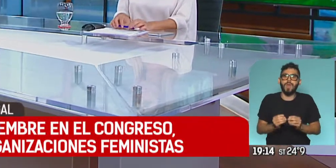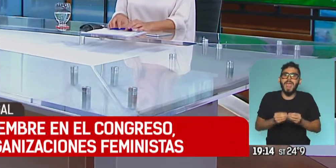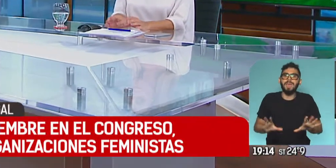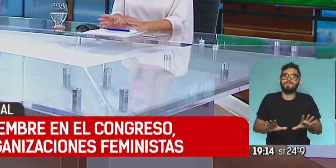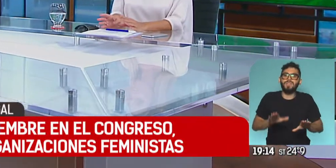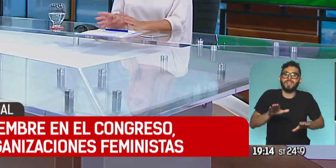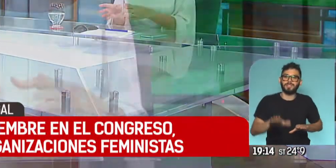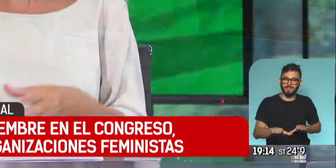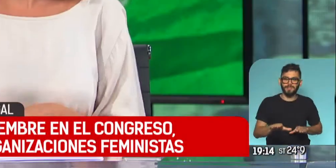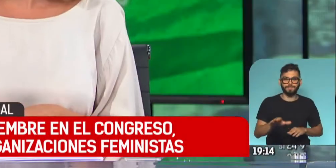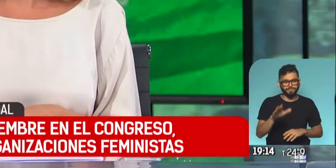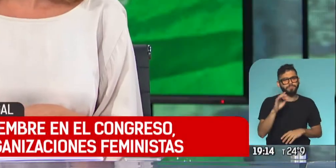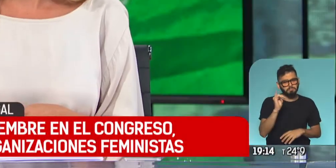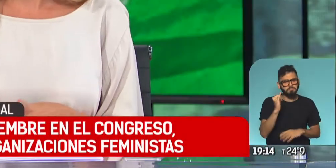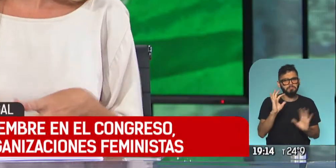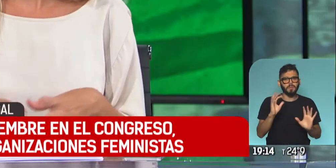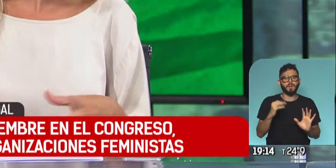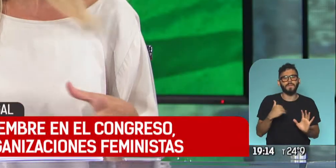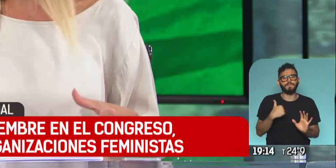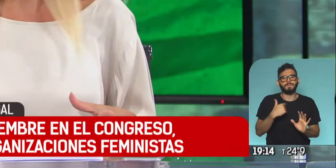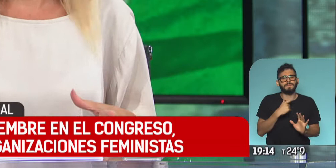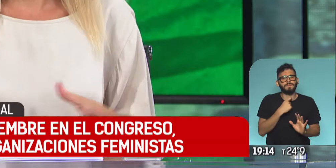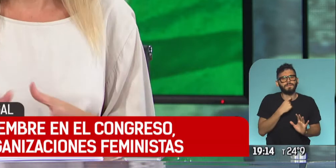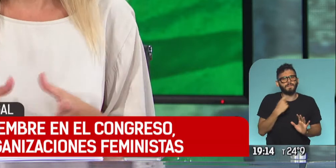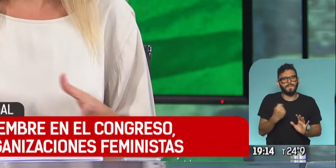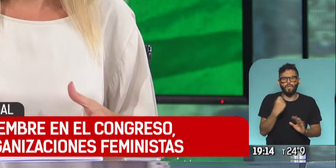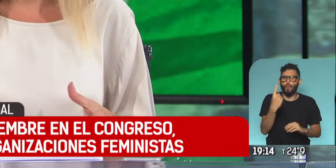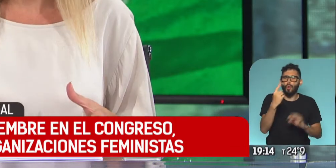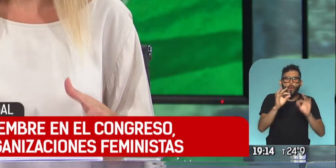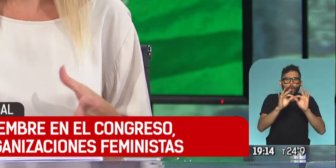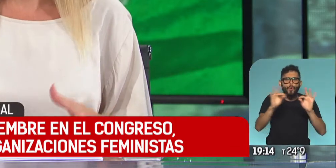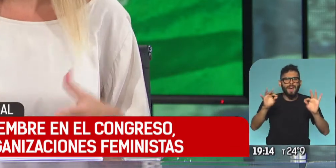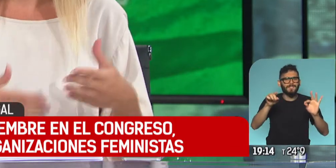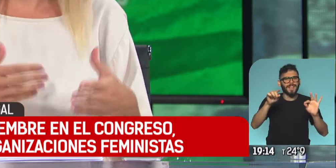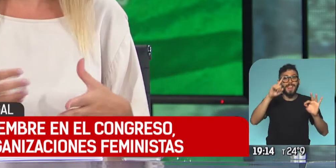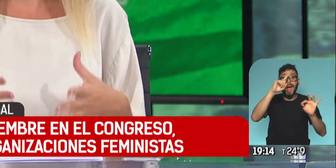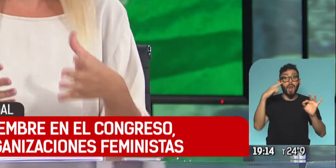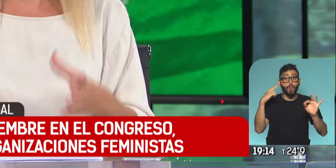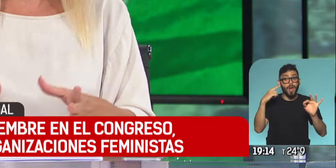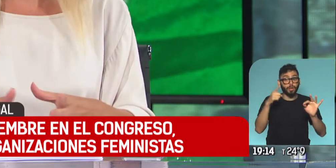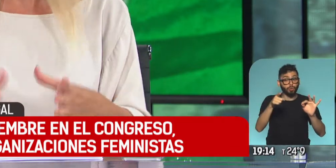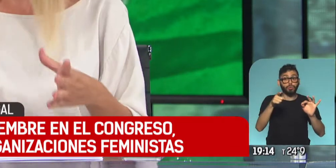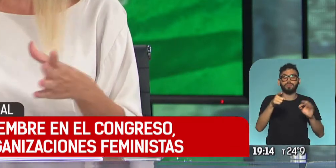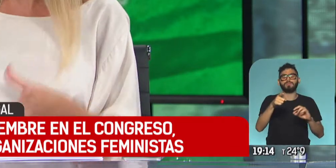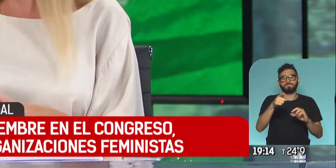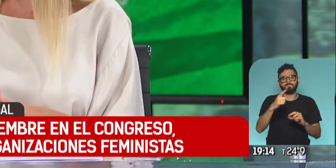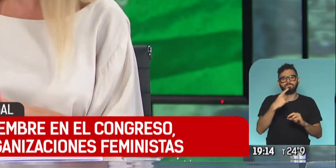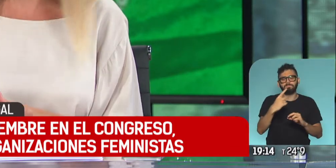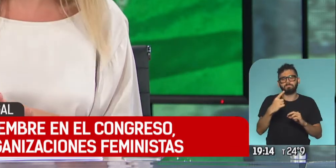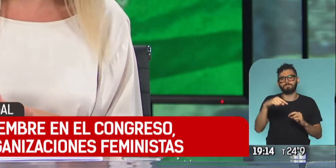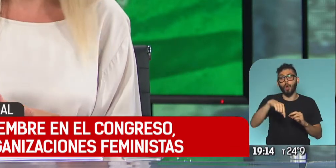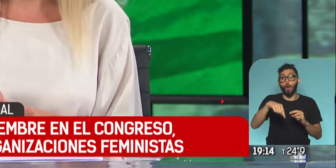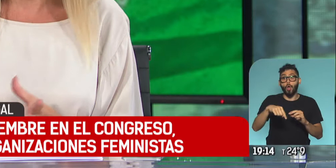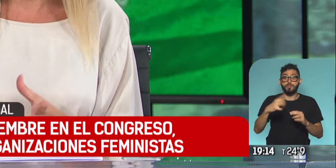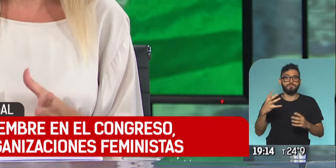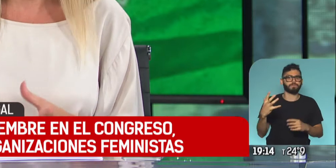Ariel. Y me interesa en ese sentido destacar una frase de Alberto Fernández que cuando habla de lo que se logra hoy,